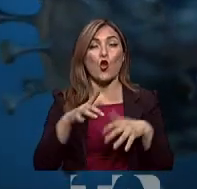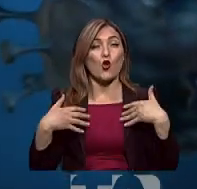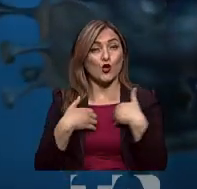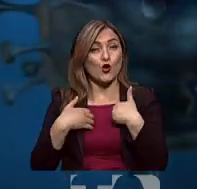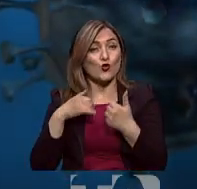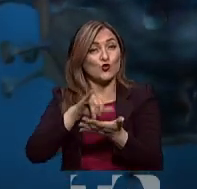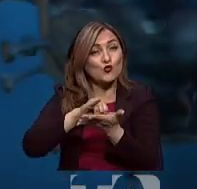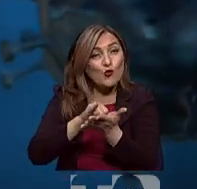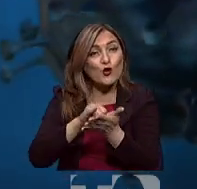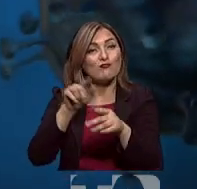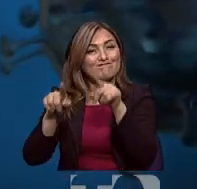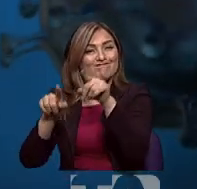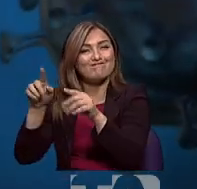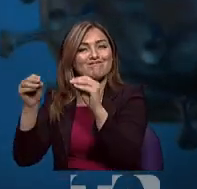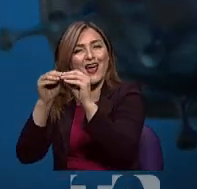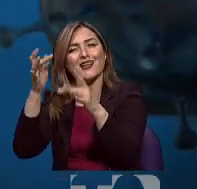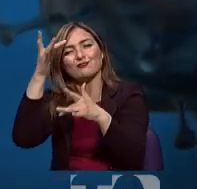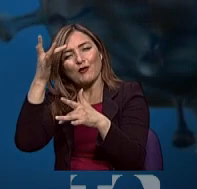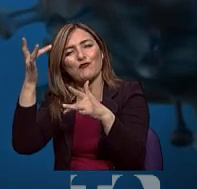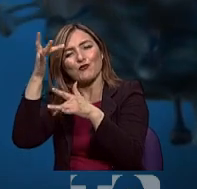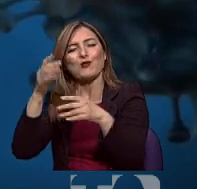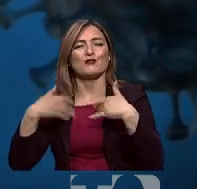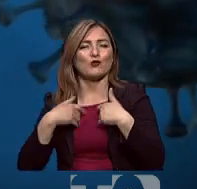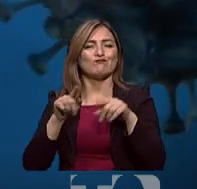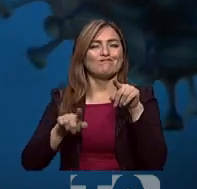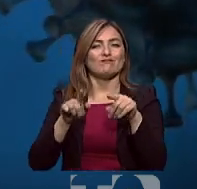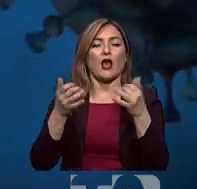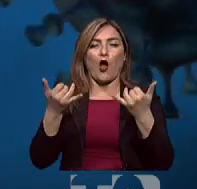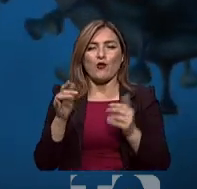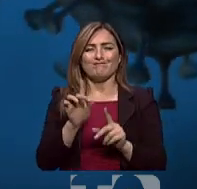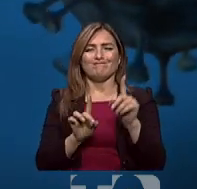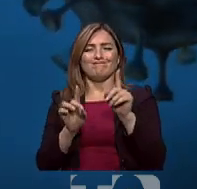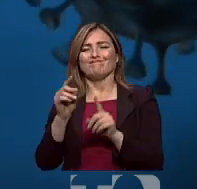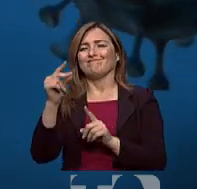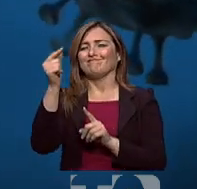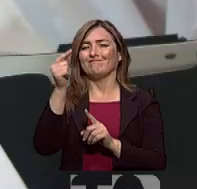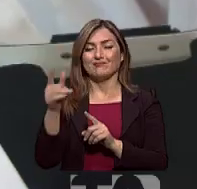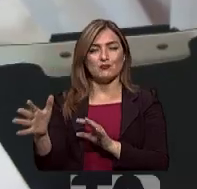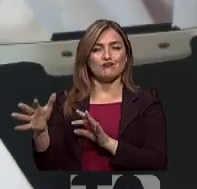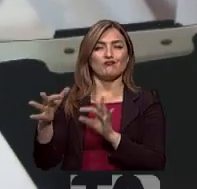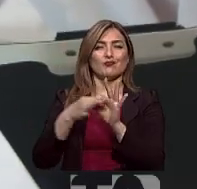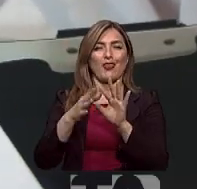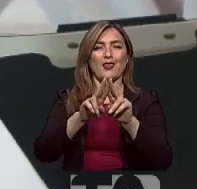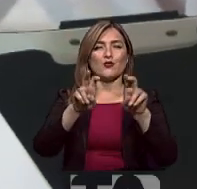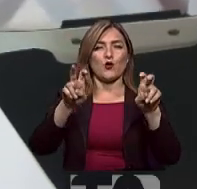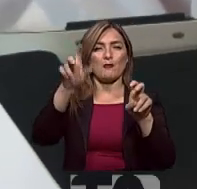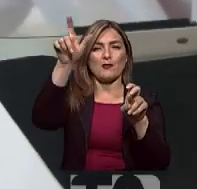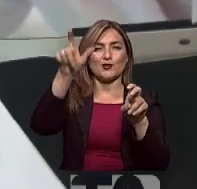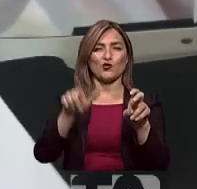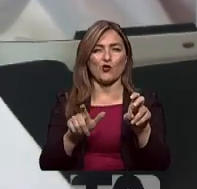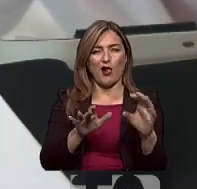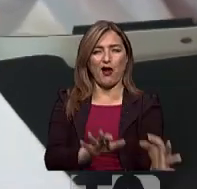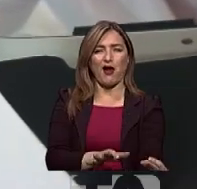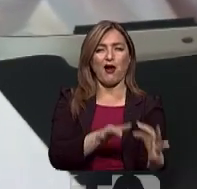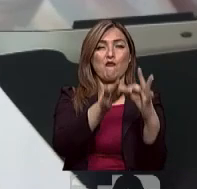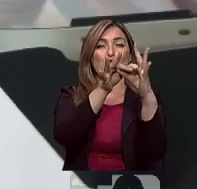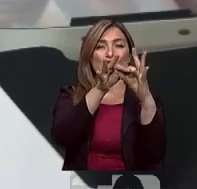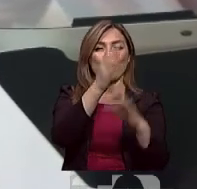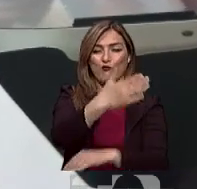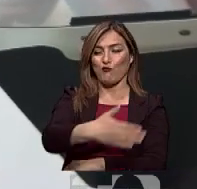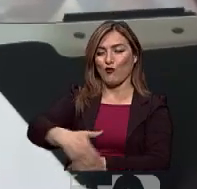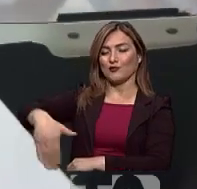Hoy por hoy pues que el diagnóstico es tan rápido y tan oportuno y hay tanta conexión entre la naturaleza y los seres humanos a través de las